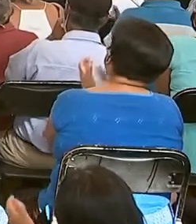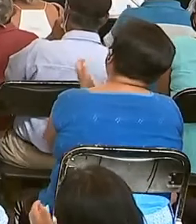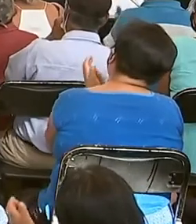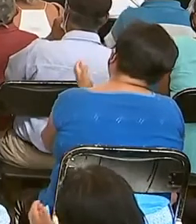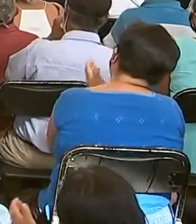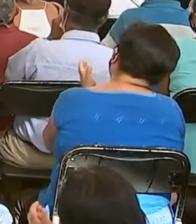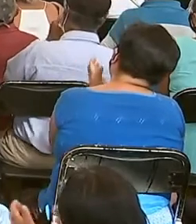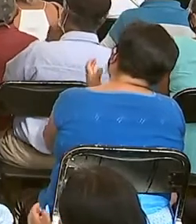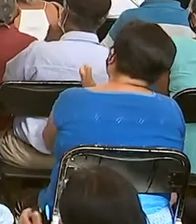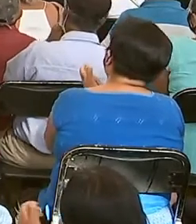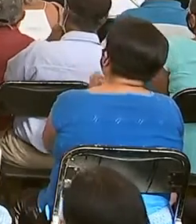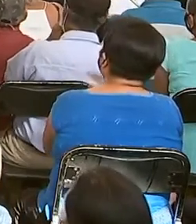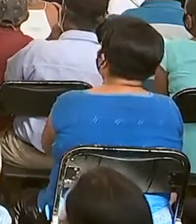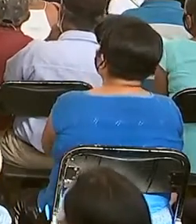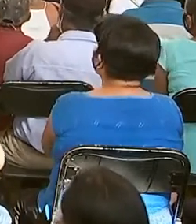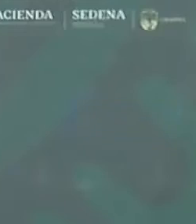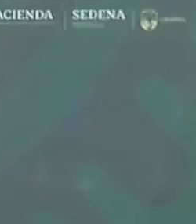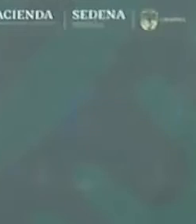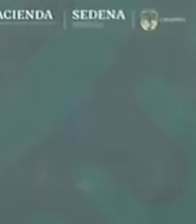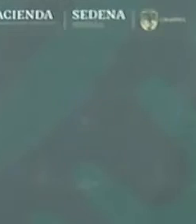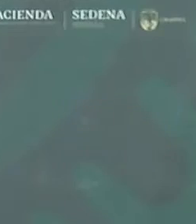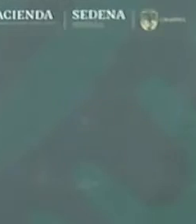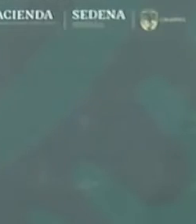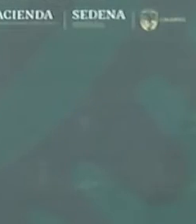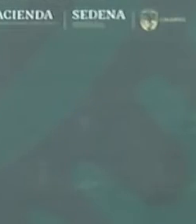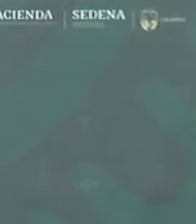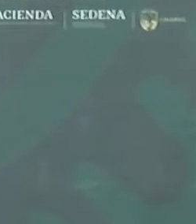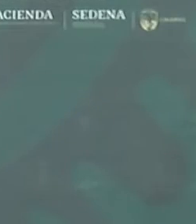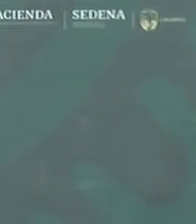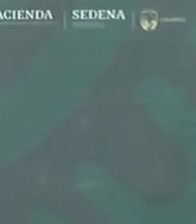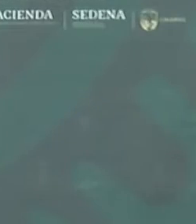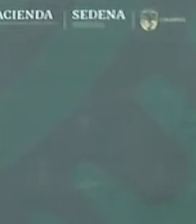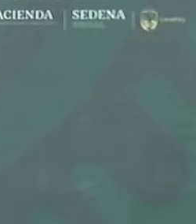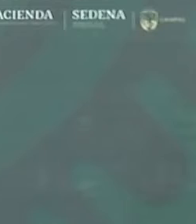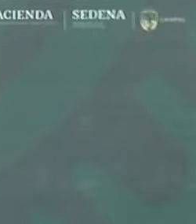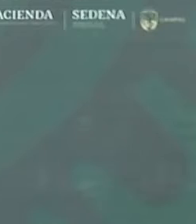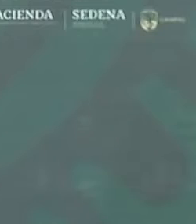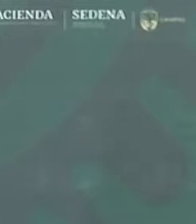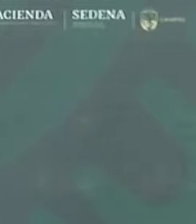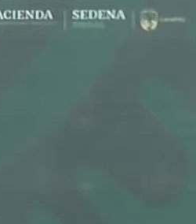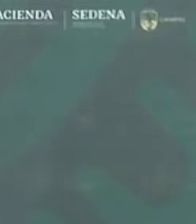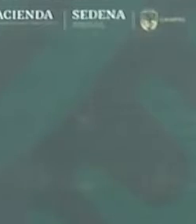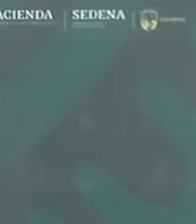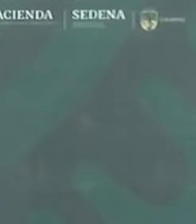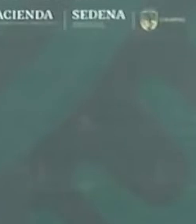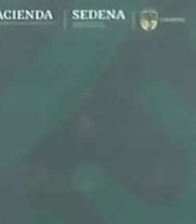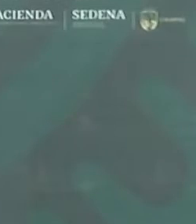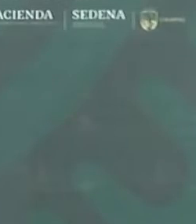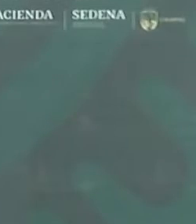Del director general del Banco del Bienestar, licenciado Víctor Manuel Lamoyi Bocanegra.